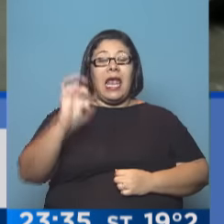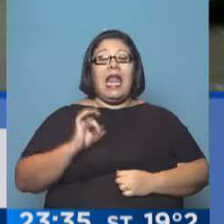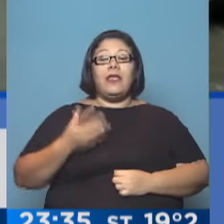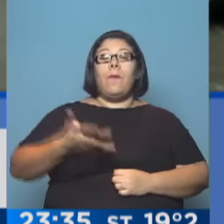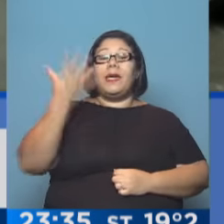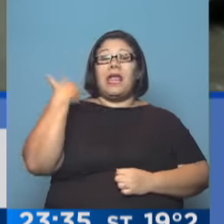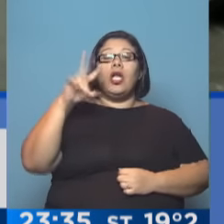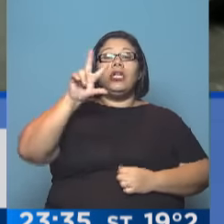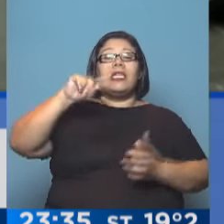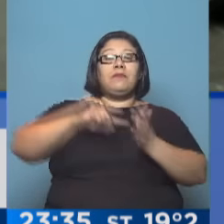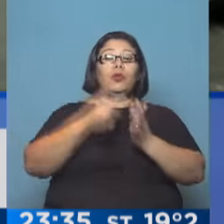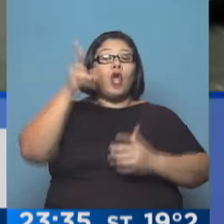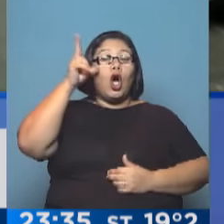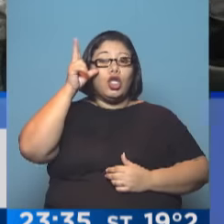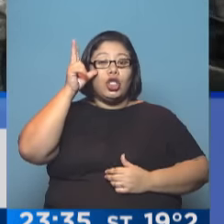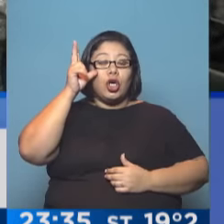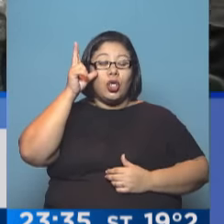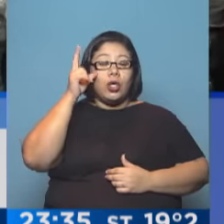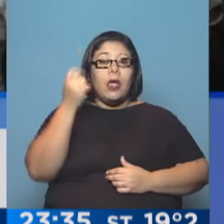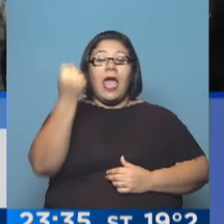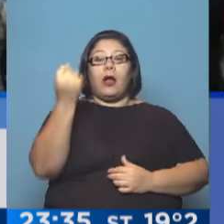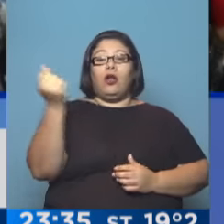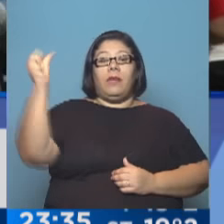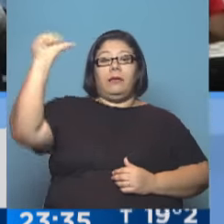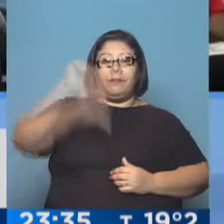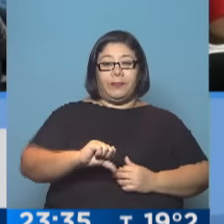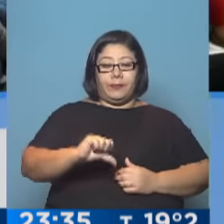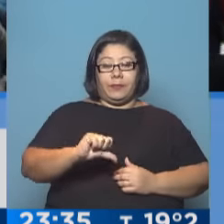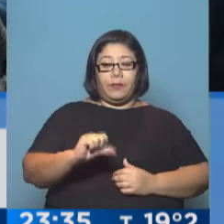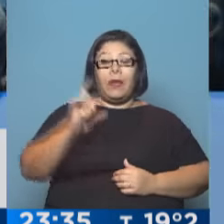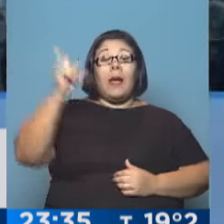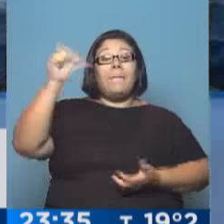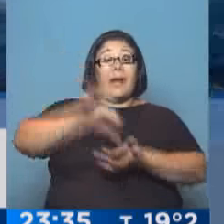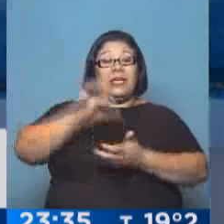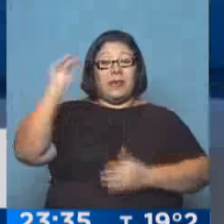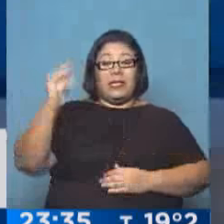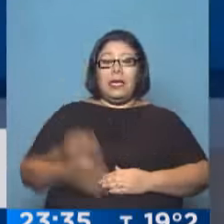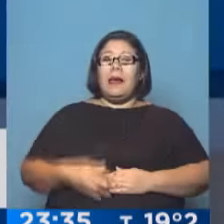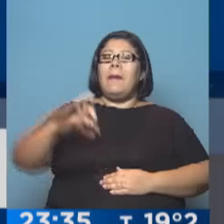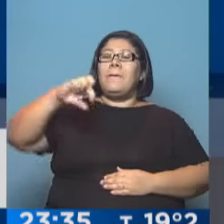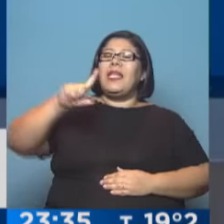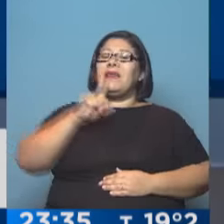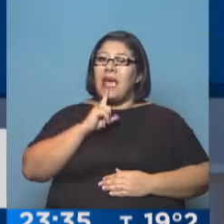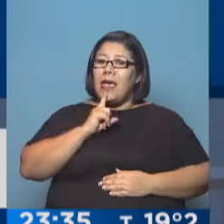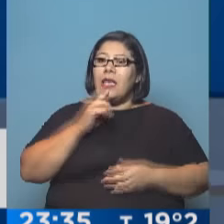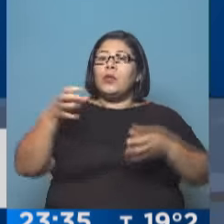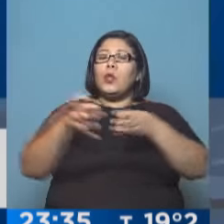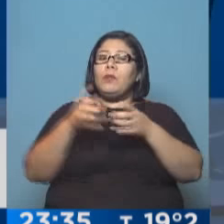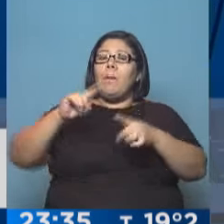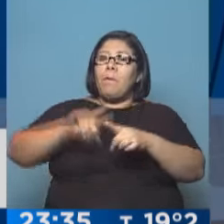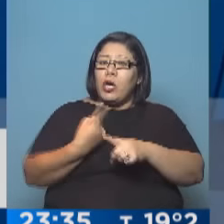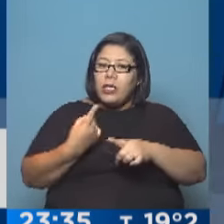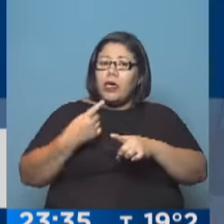3.8. Es una crisis, una rescisión severísima la que atraviesa Brasil. El PT es un partido de masa. O se ve en la